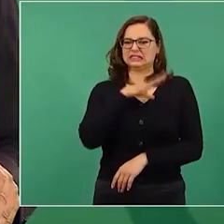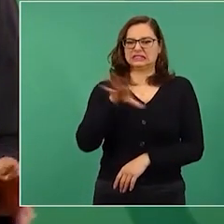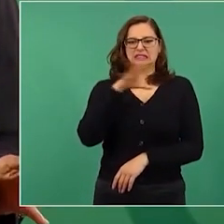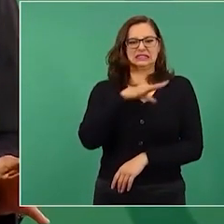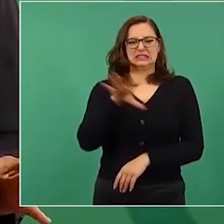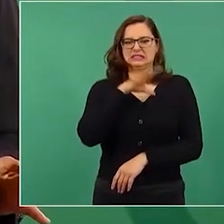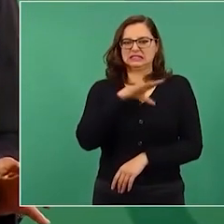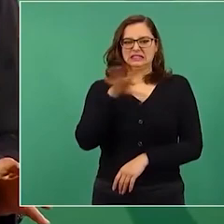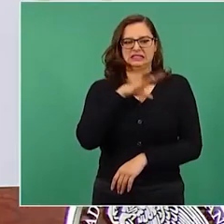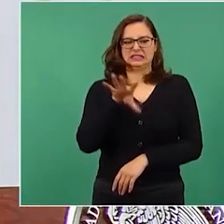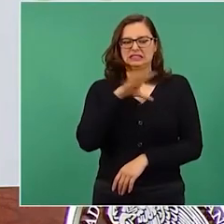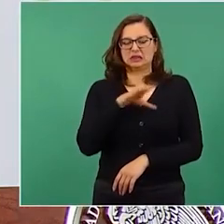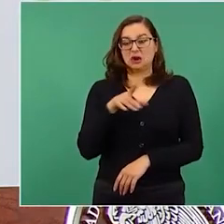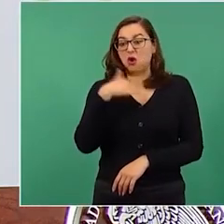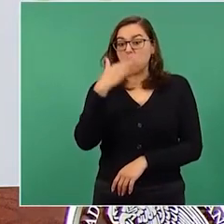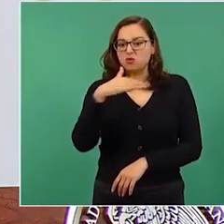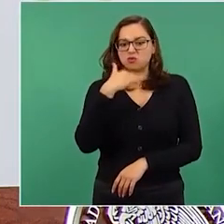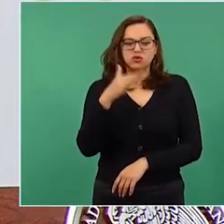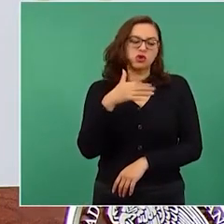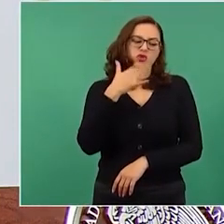que signifique corrupción,